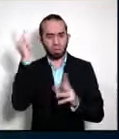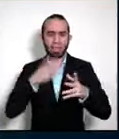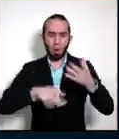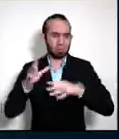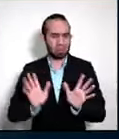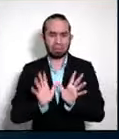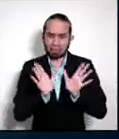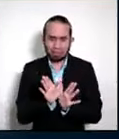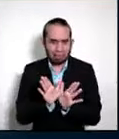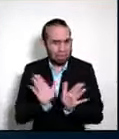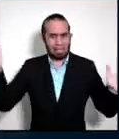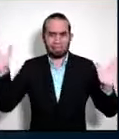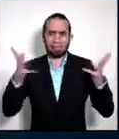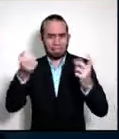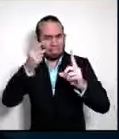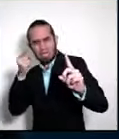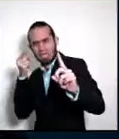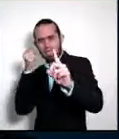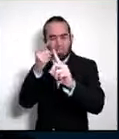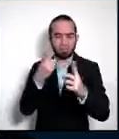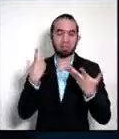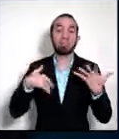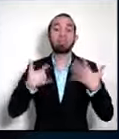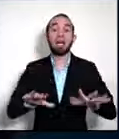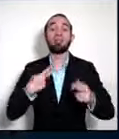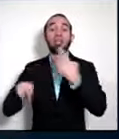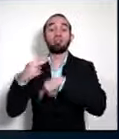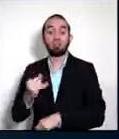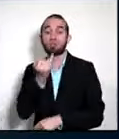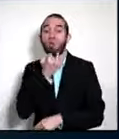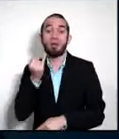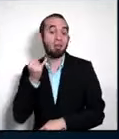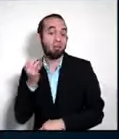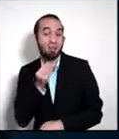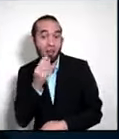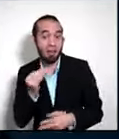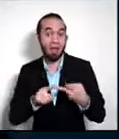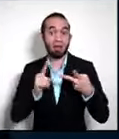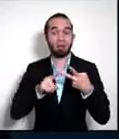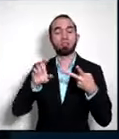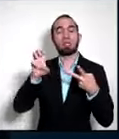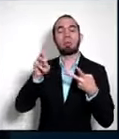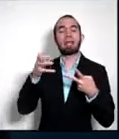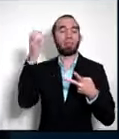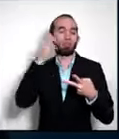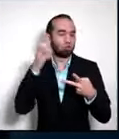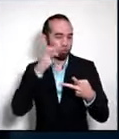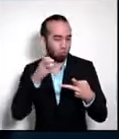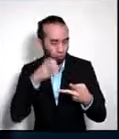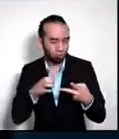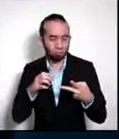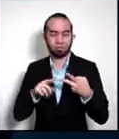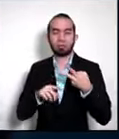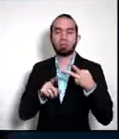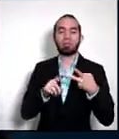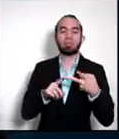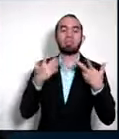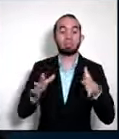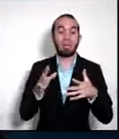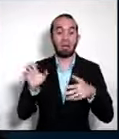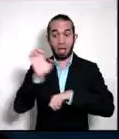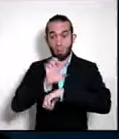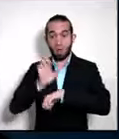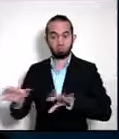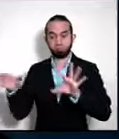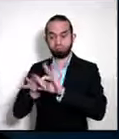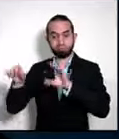ambiciosa hemos lanzado negociaciones con Israel con los Emiratos Árabes Unidos acabamos de cerrar con el Ecuador